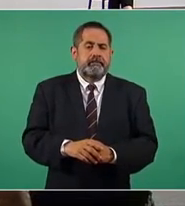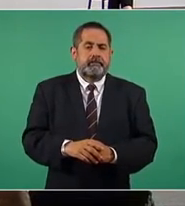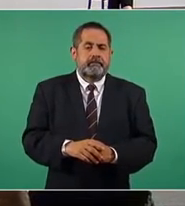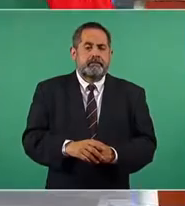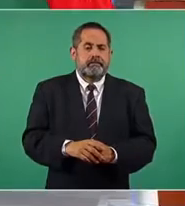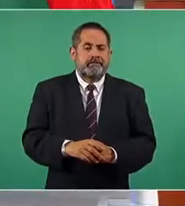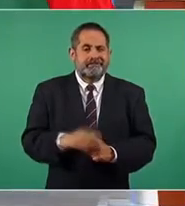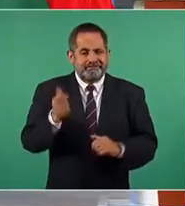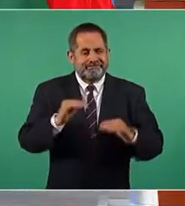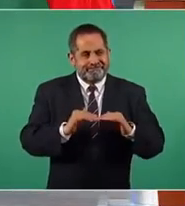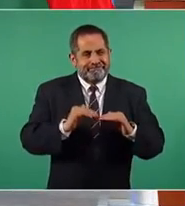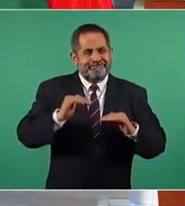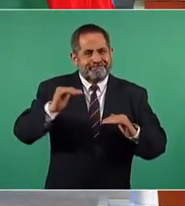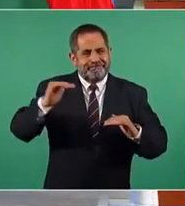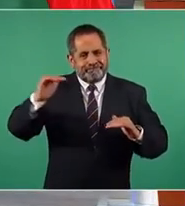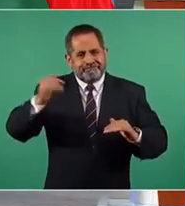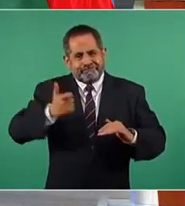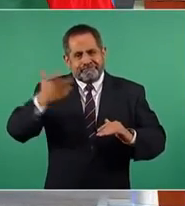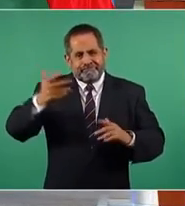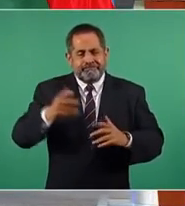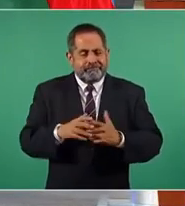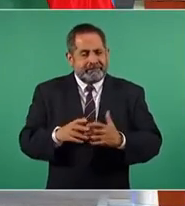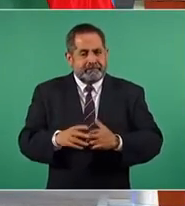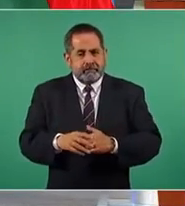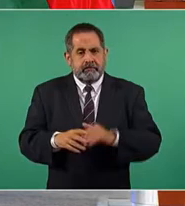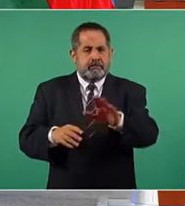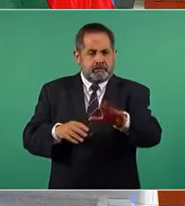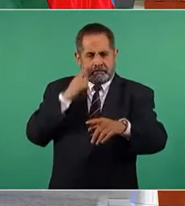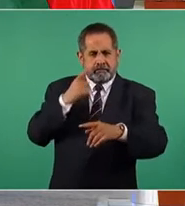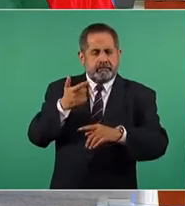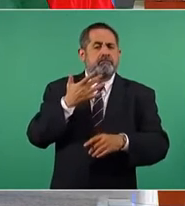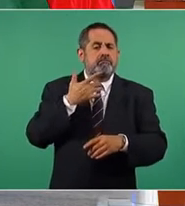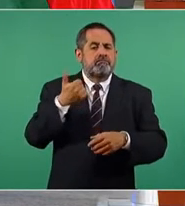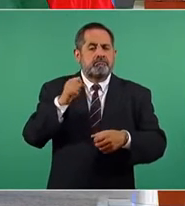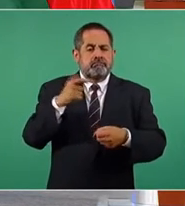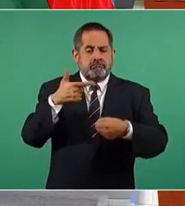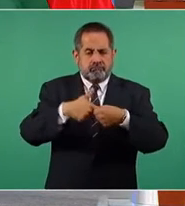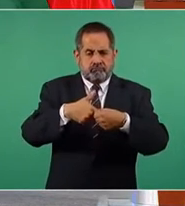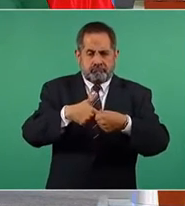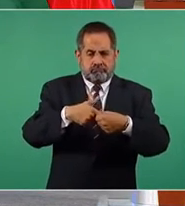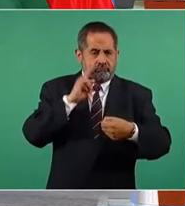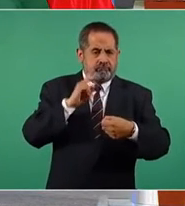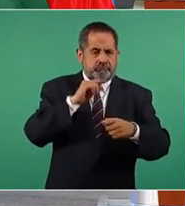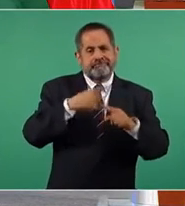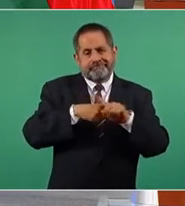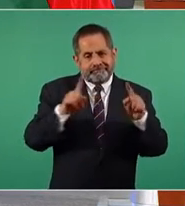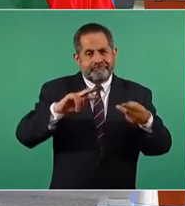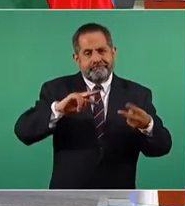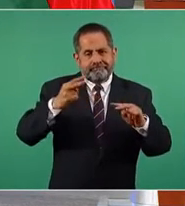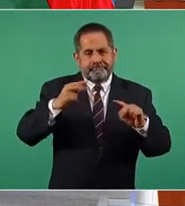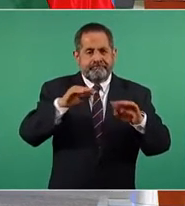Ha habido aumento. A ver, pongan el de la gasolina y van a ver que es